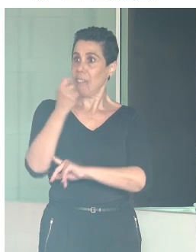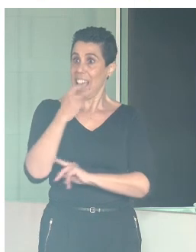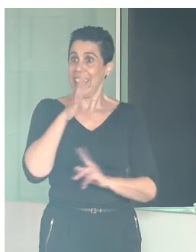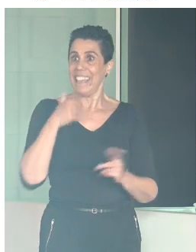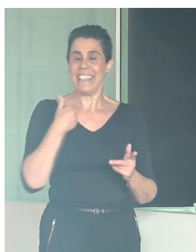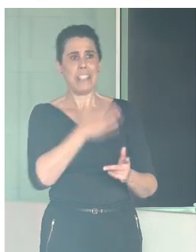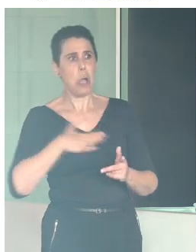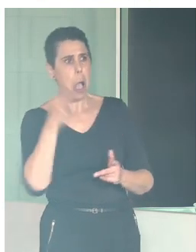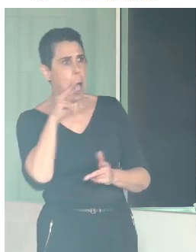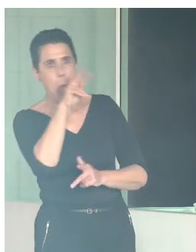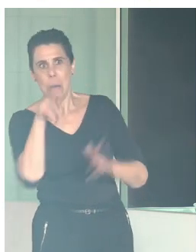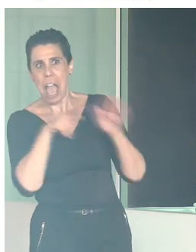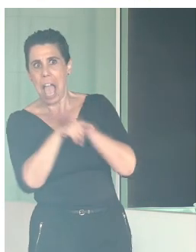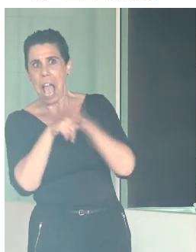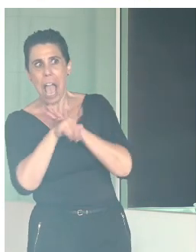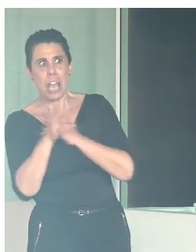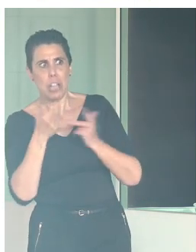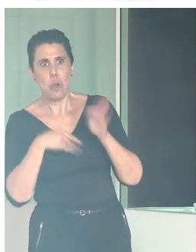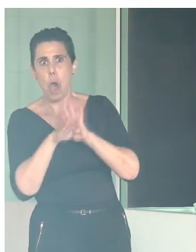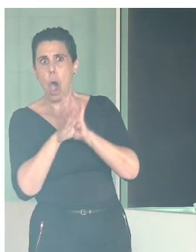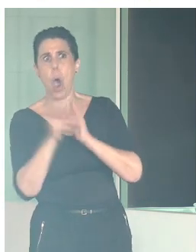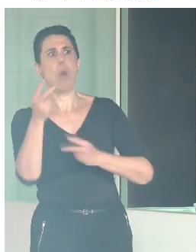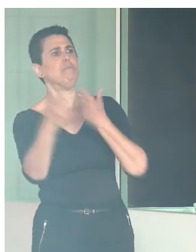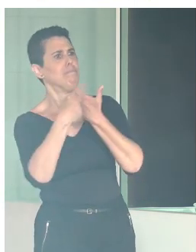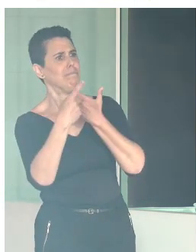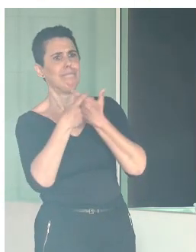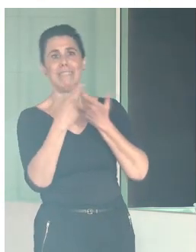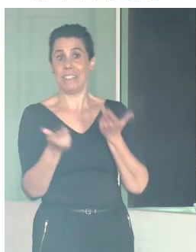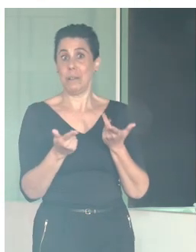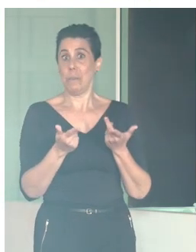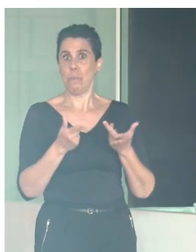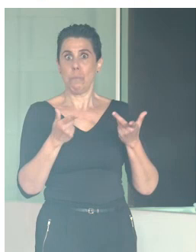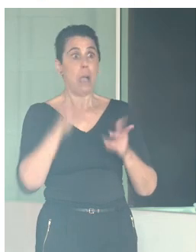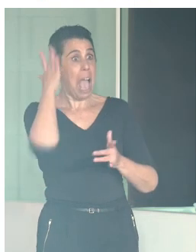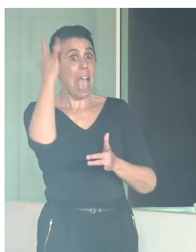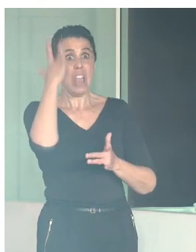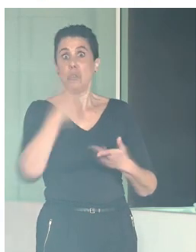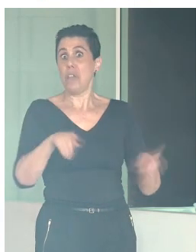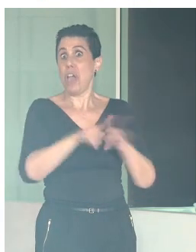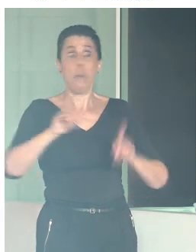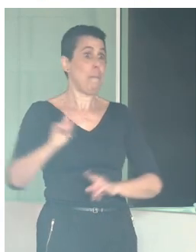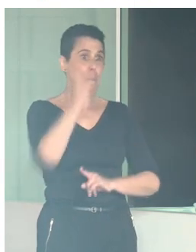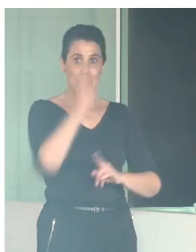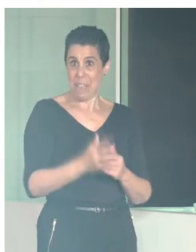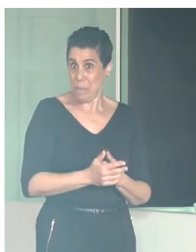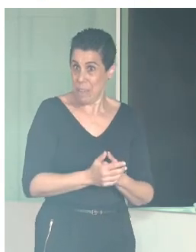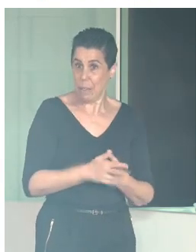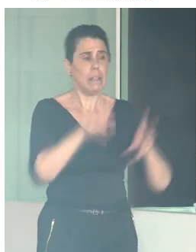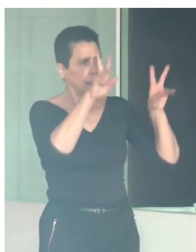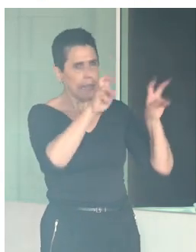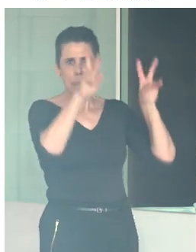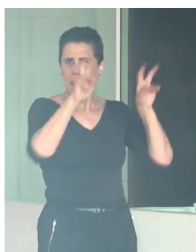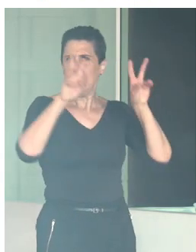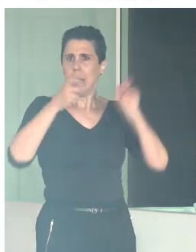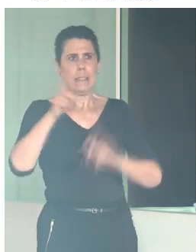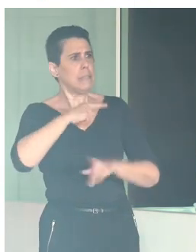los gestores y que seguís con la misma ilusión con el que organizamos el primero y que hemos abordado diferentes temáticas, pero también han venido dadas, como